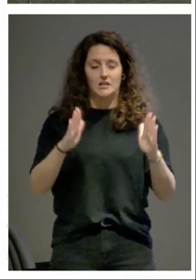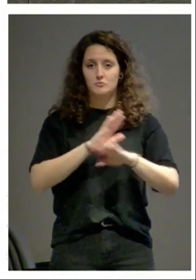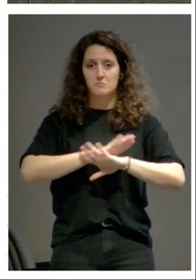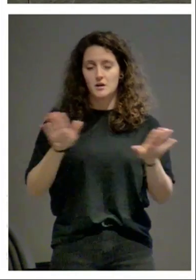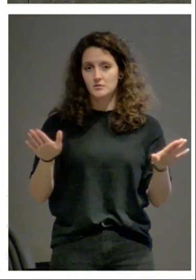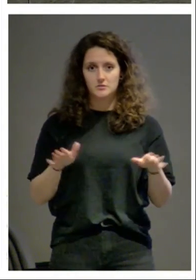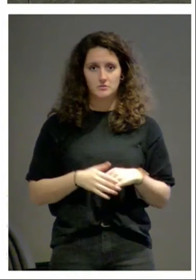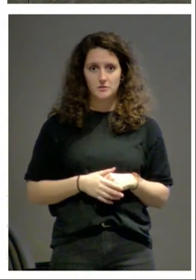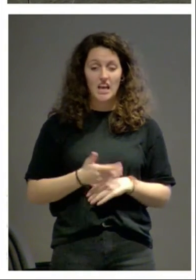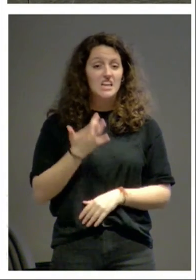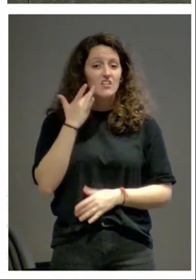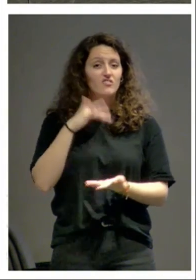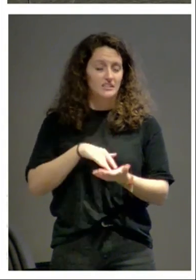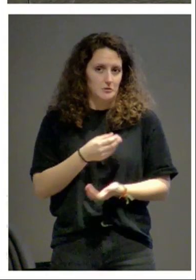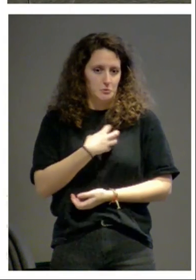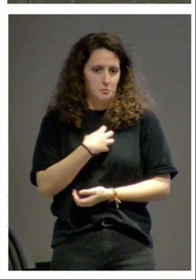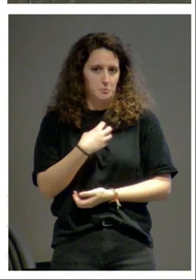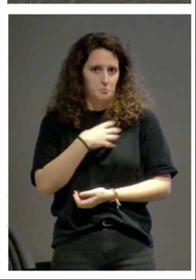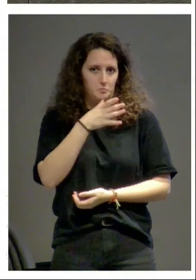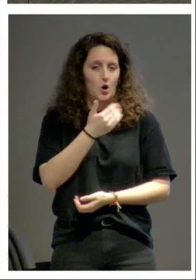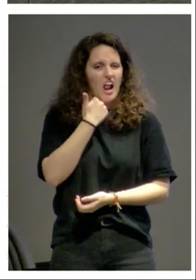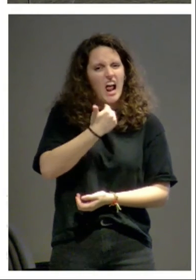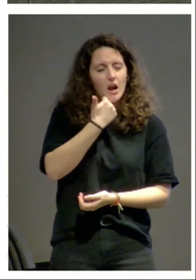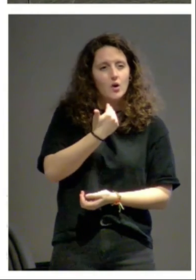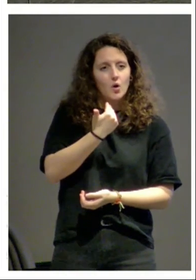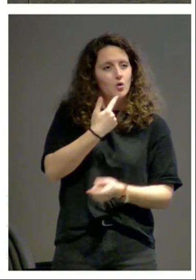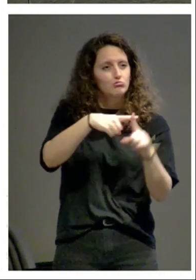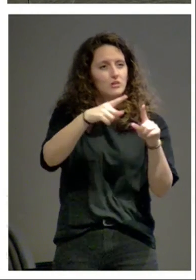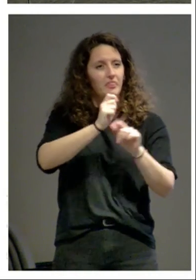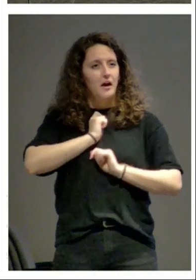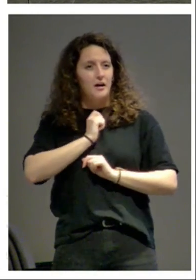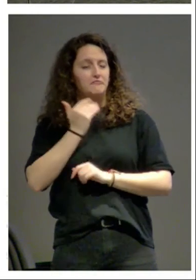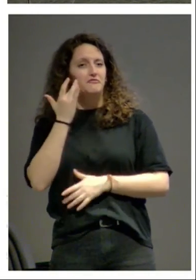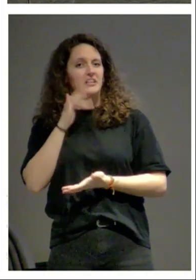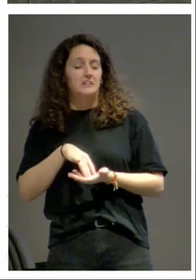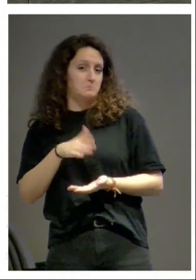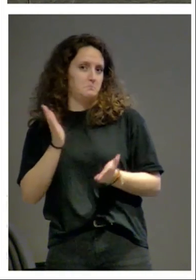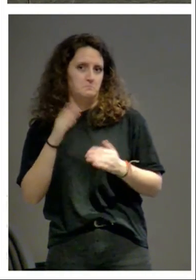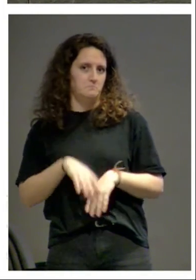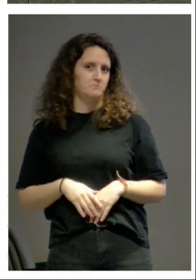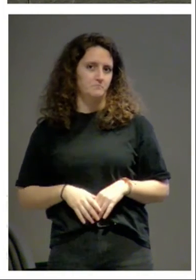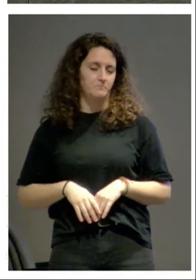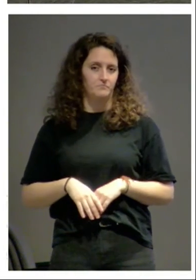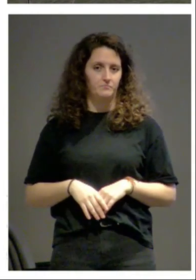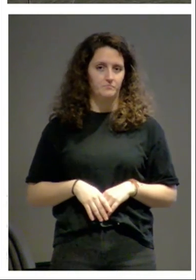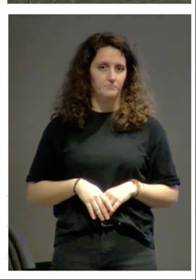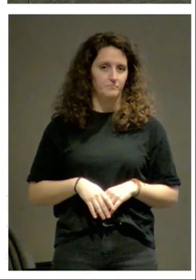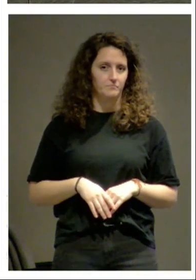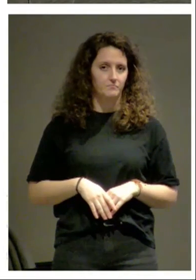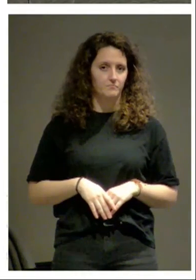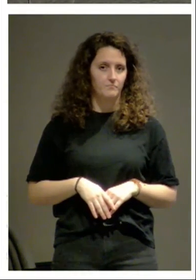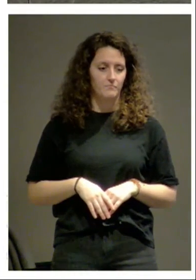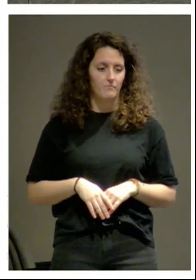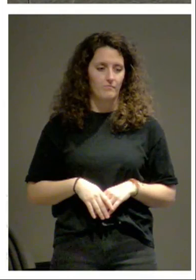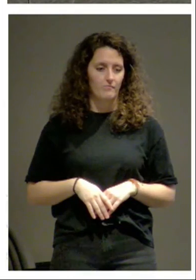no podemos darles fecha porque no hay ningún elemento que nos permita darles fecha habría posibilidades pero bueno sería